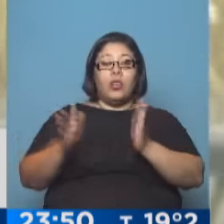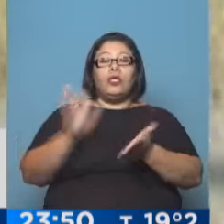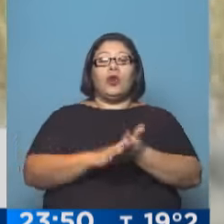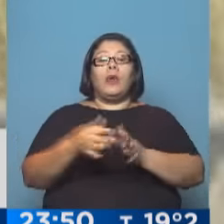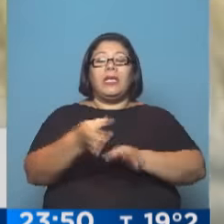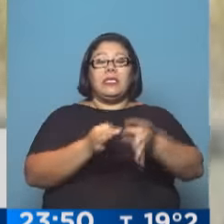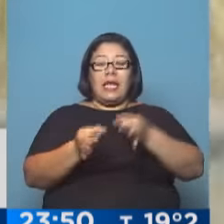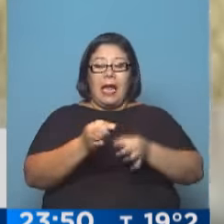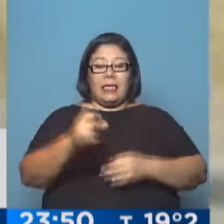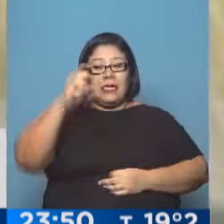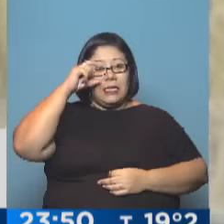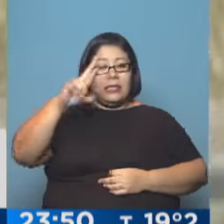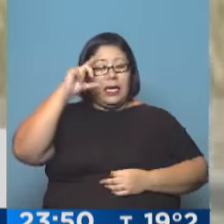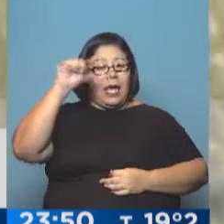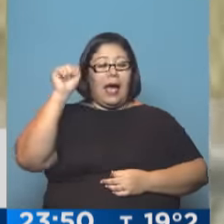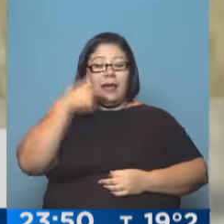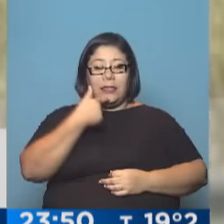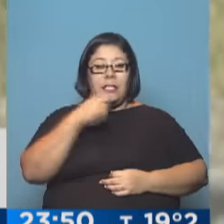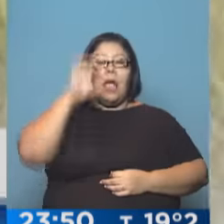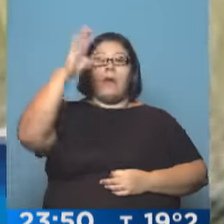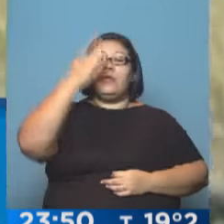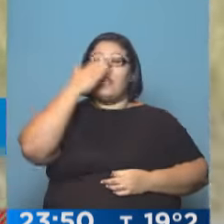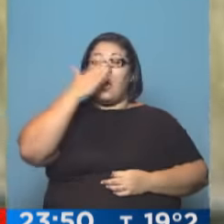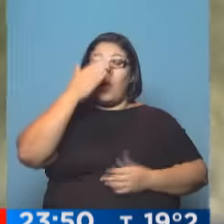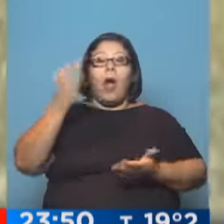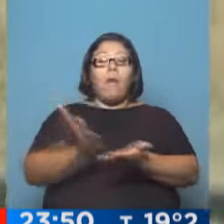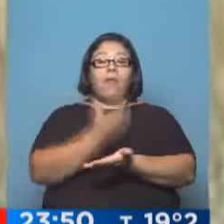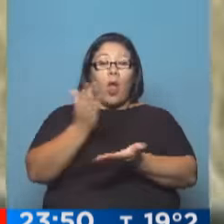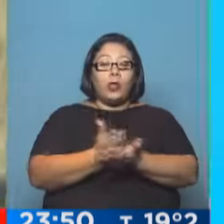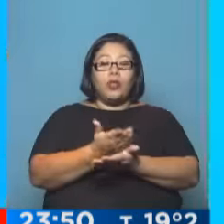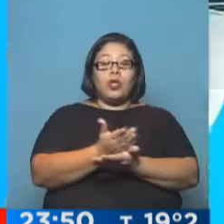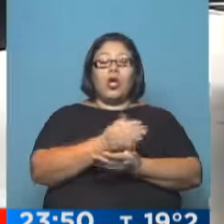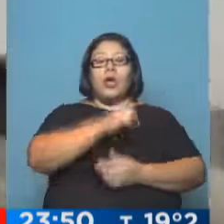La mitad de la producción agrícola de Córdoba tiene lugar en campos alquilados.